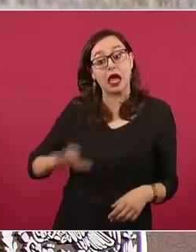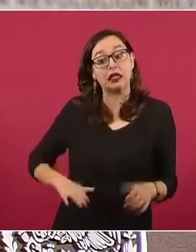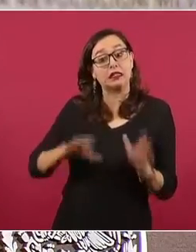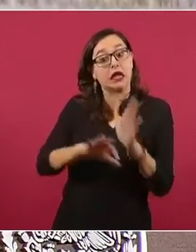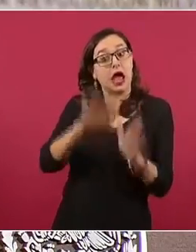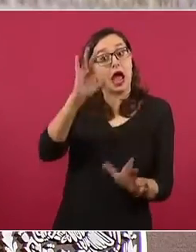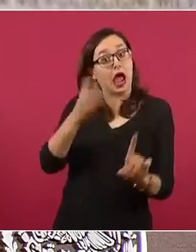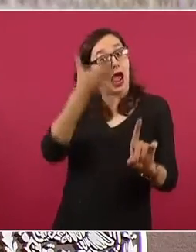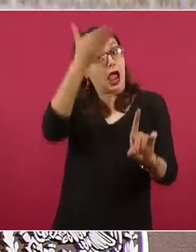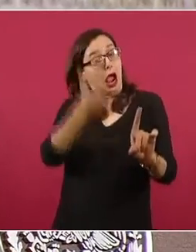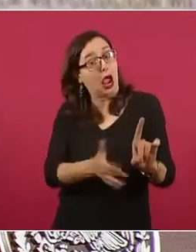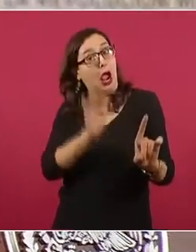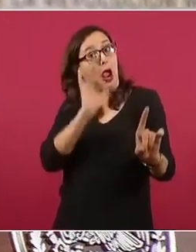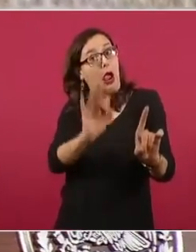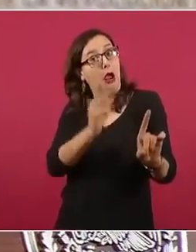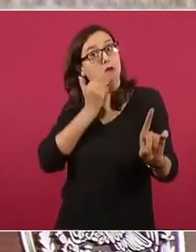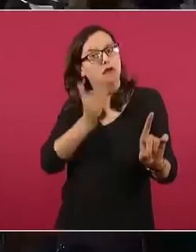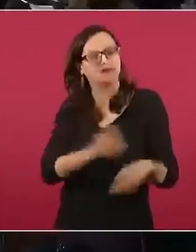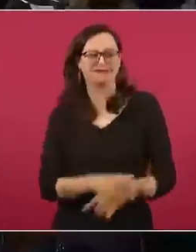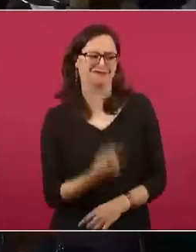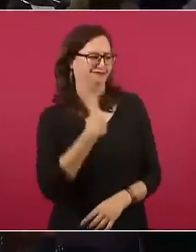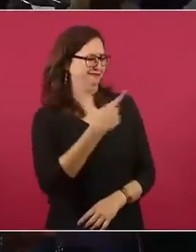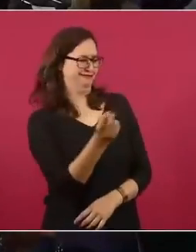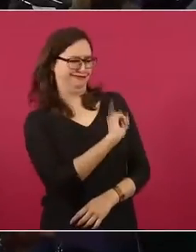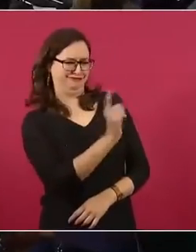no voy a decirlo. Todos son buenos.